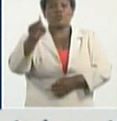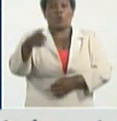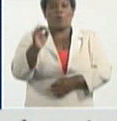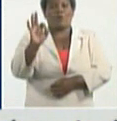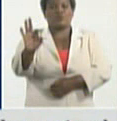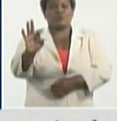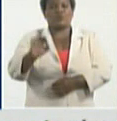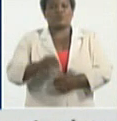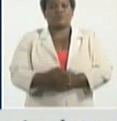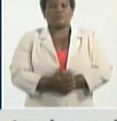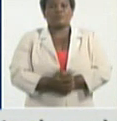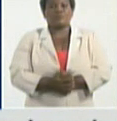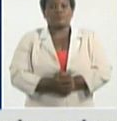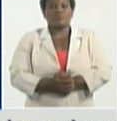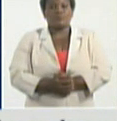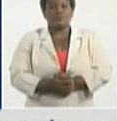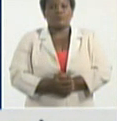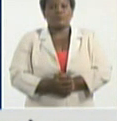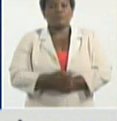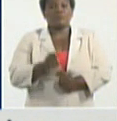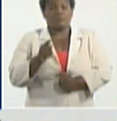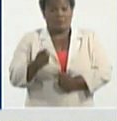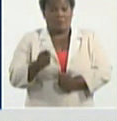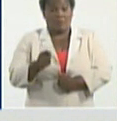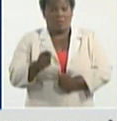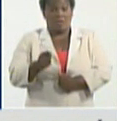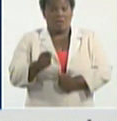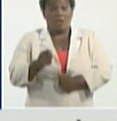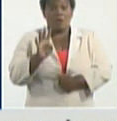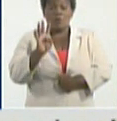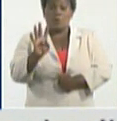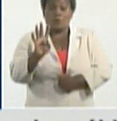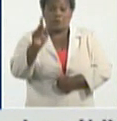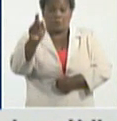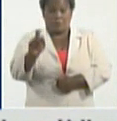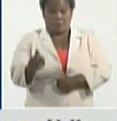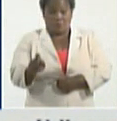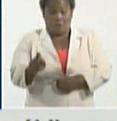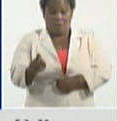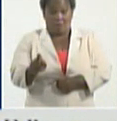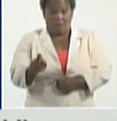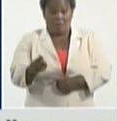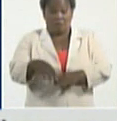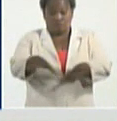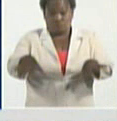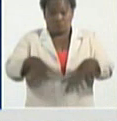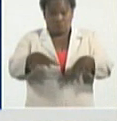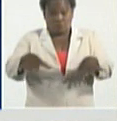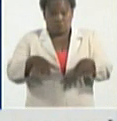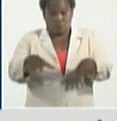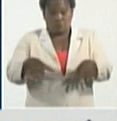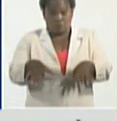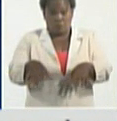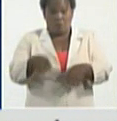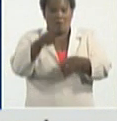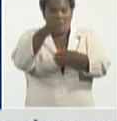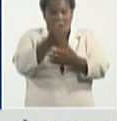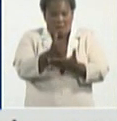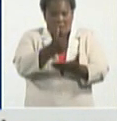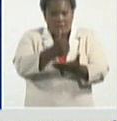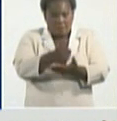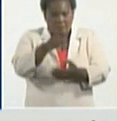como consecuencia de los cuatro pacientes autóctonos, que se diagnosticaron en el